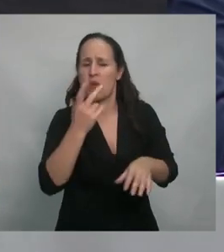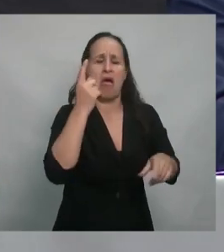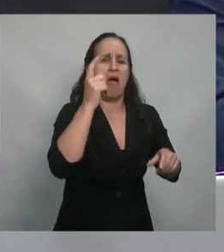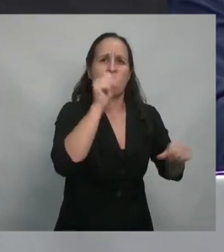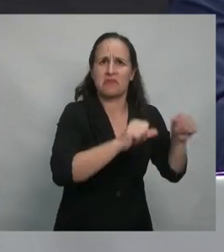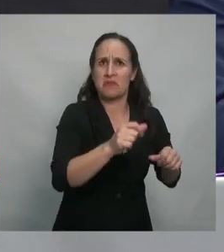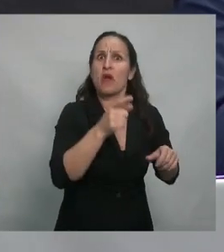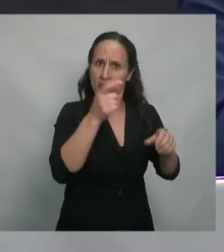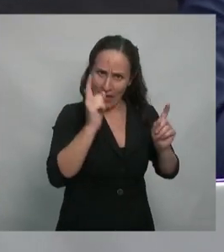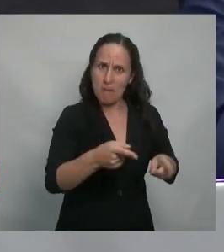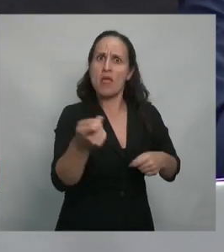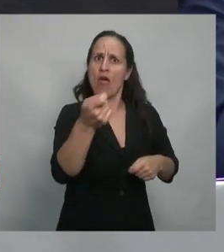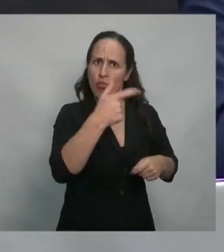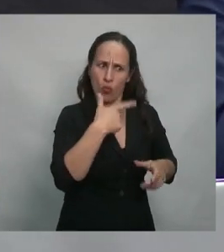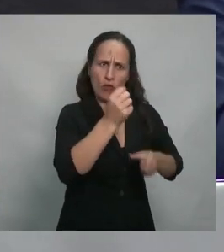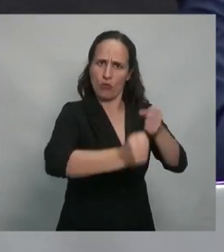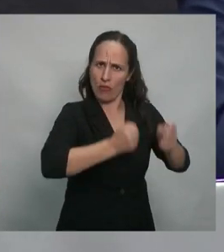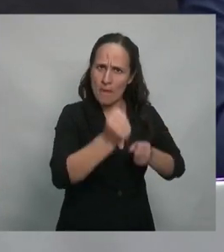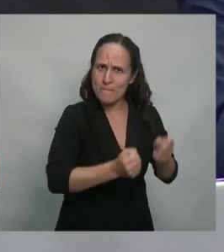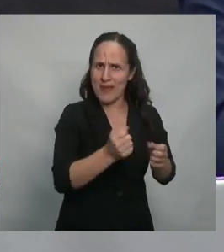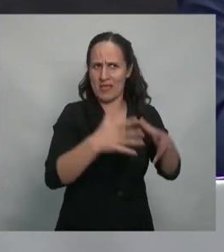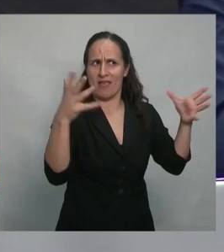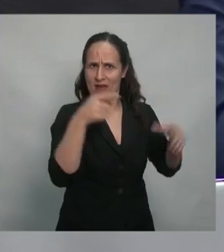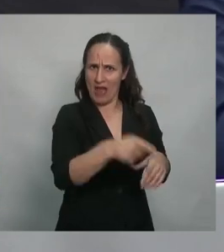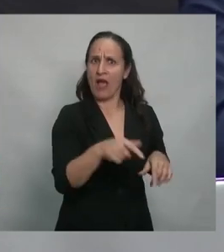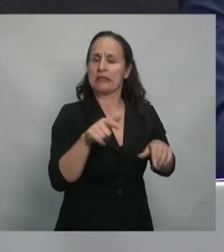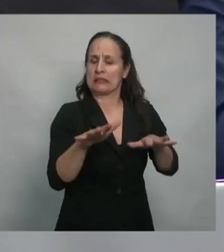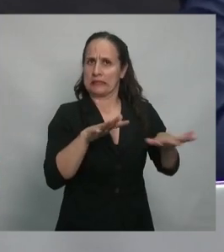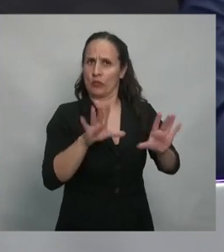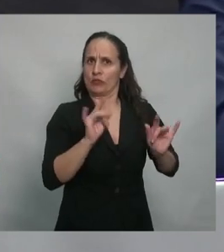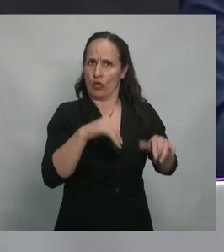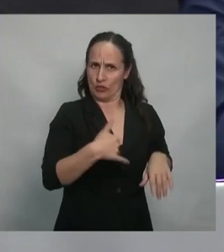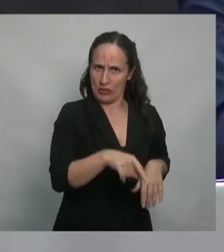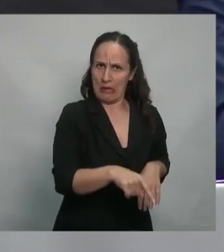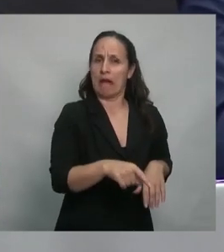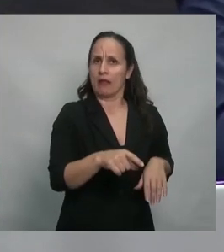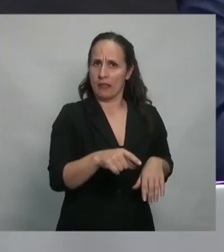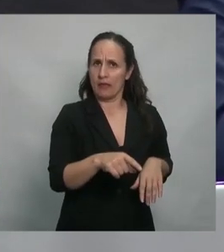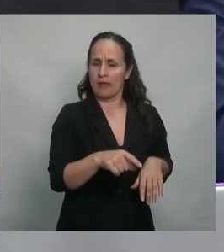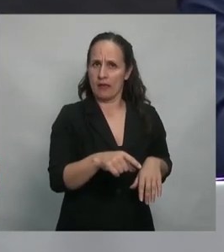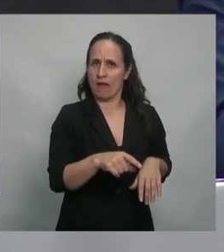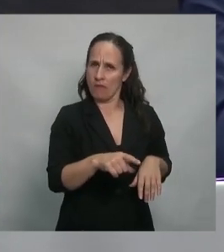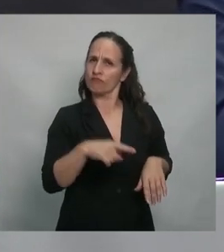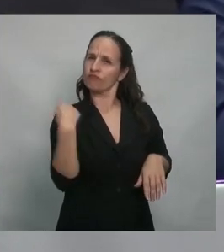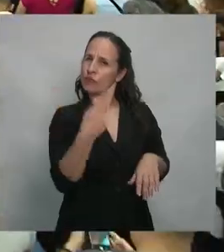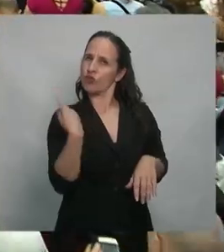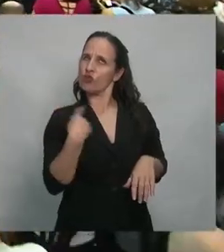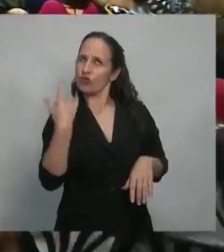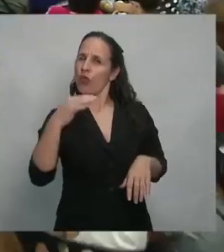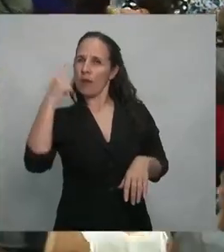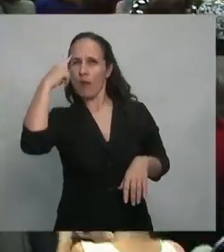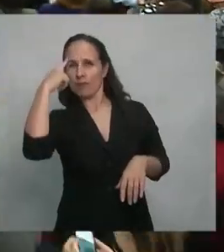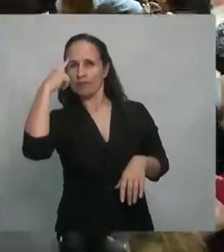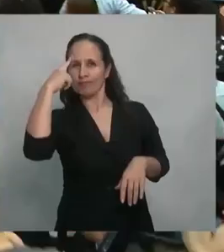en grandes empresarios, por las cosas que están sucediendo en nuestro país, nos obliga a repensarnos